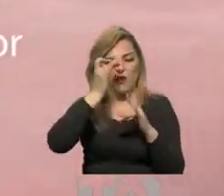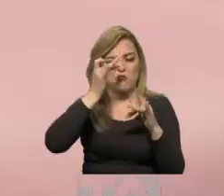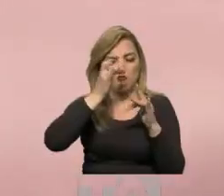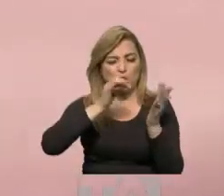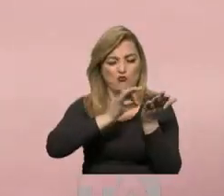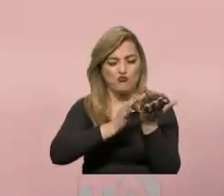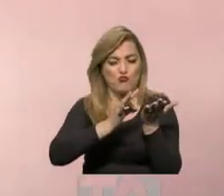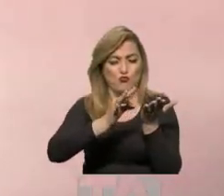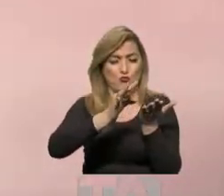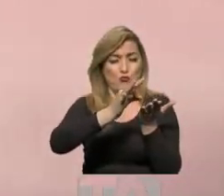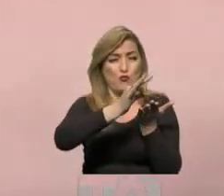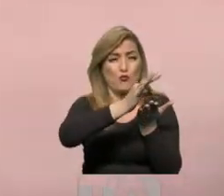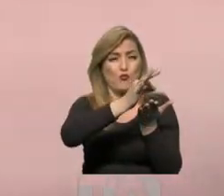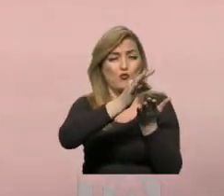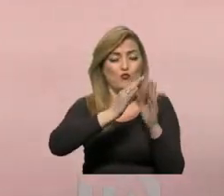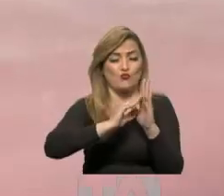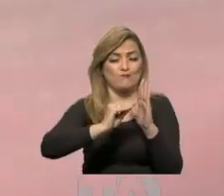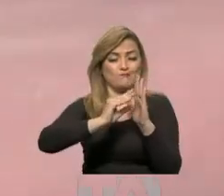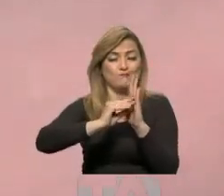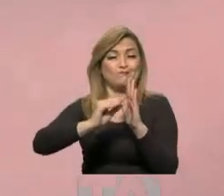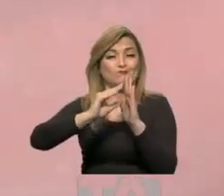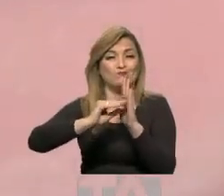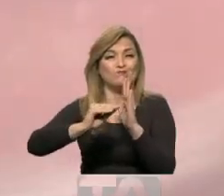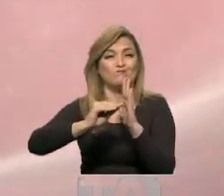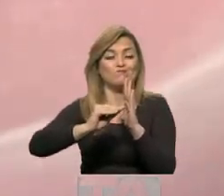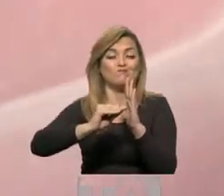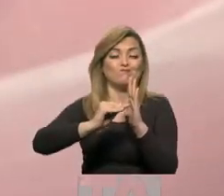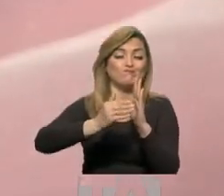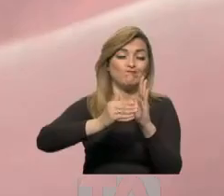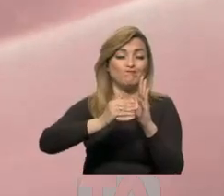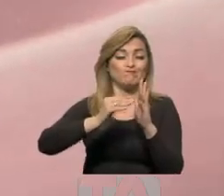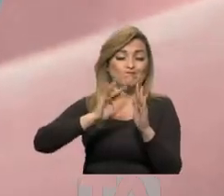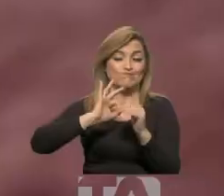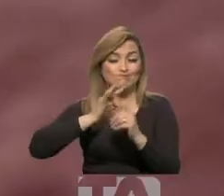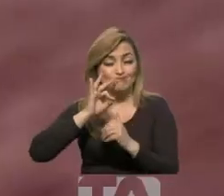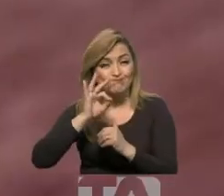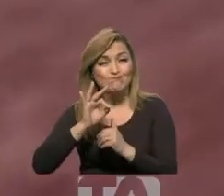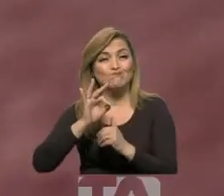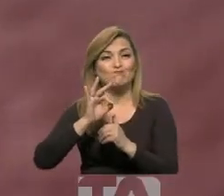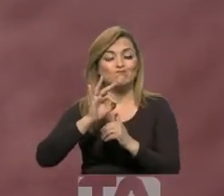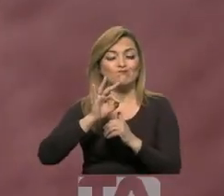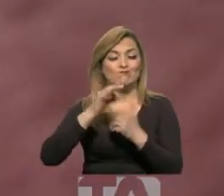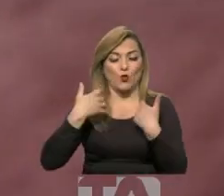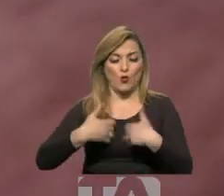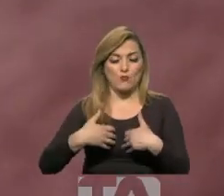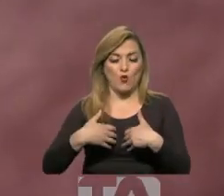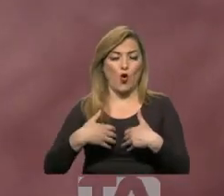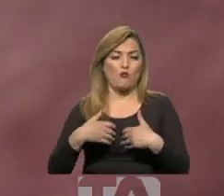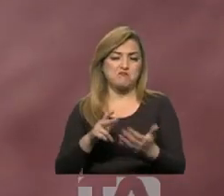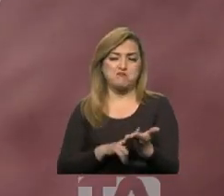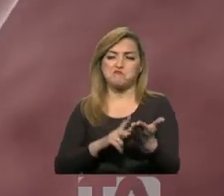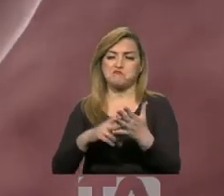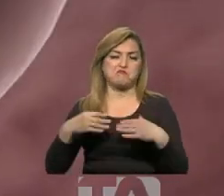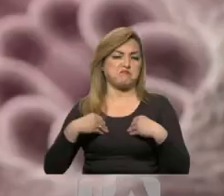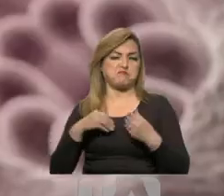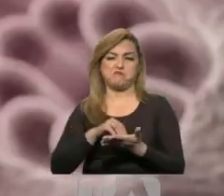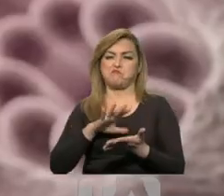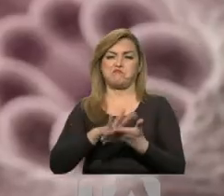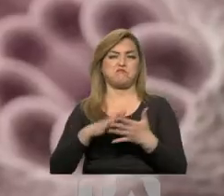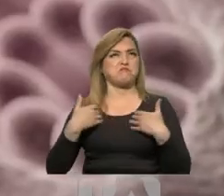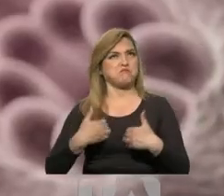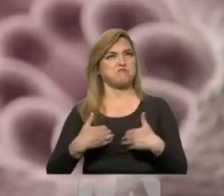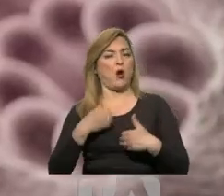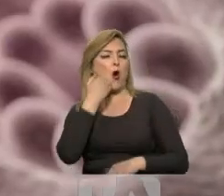van a ser muchas veces quienes determinen si es que el virus se logra adaptar o no a las nuevas condiciones.